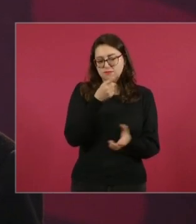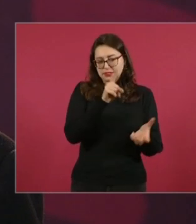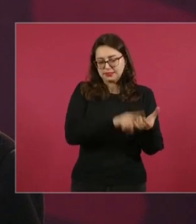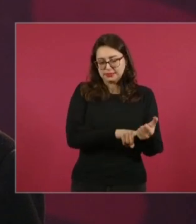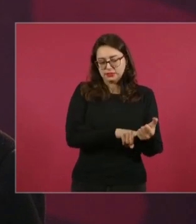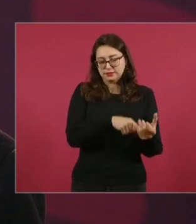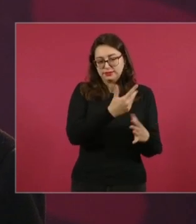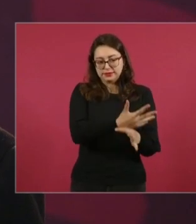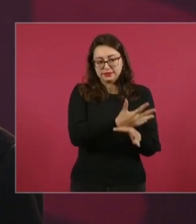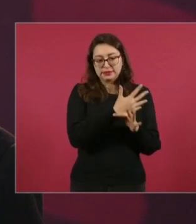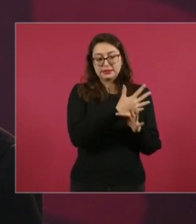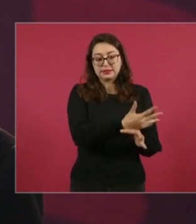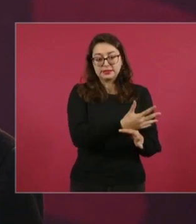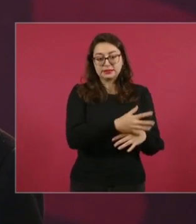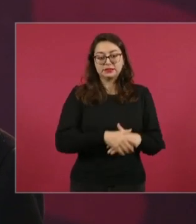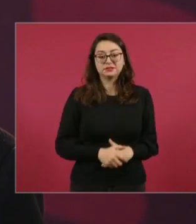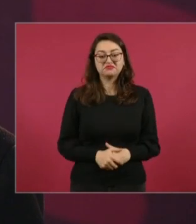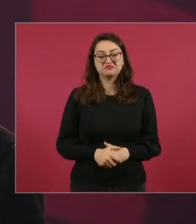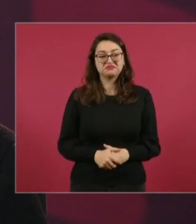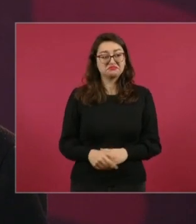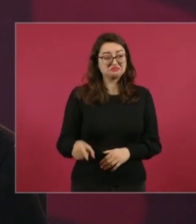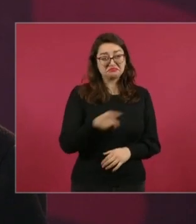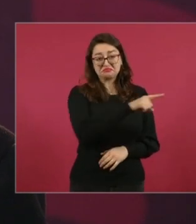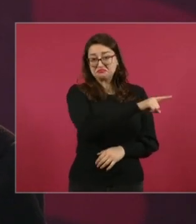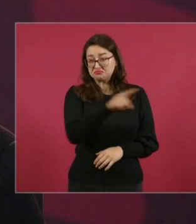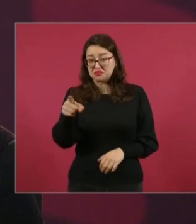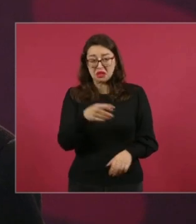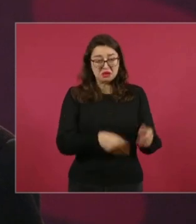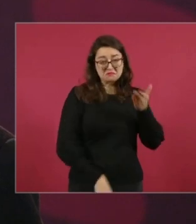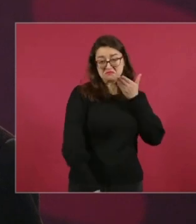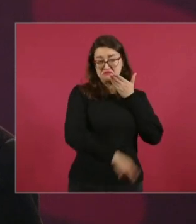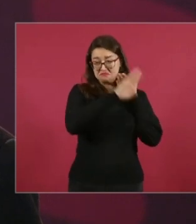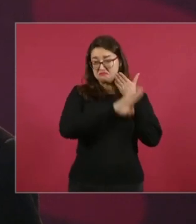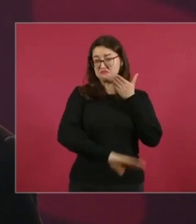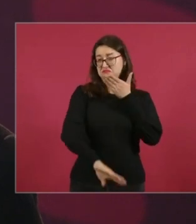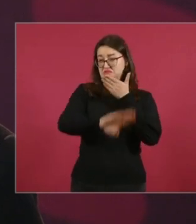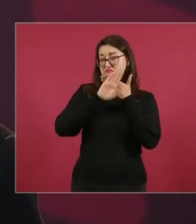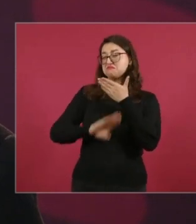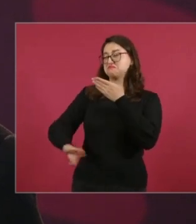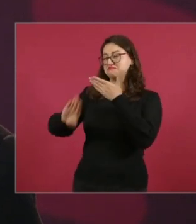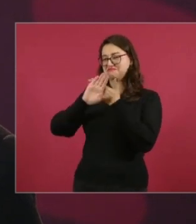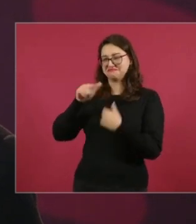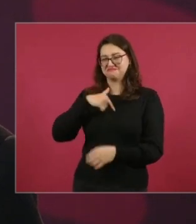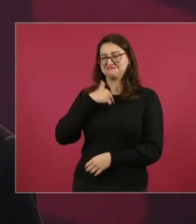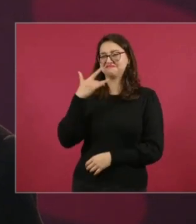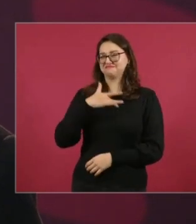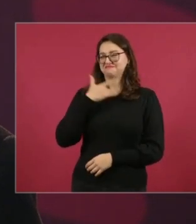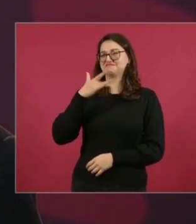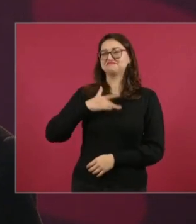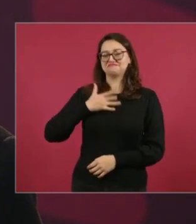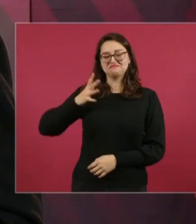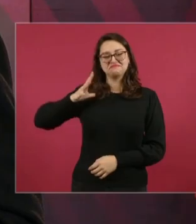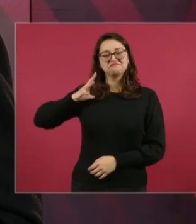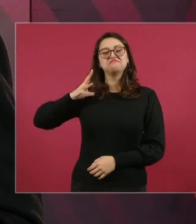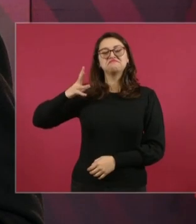decía, entre más me golpean, más digno me siento.